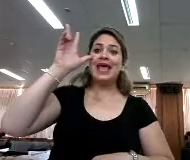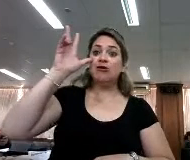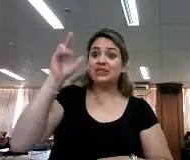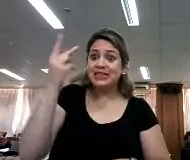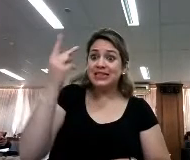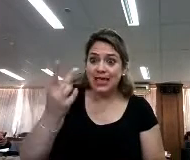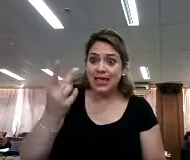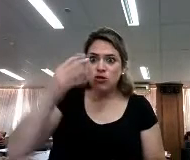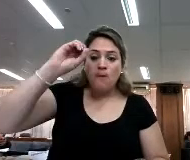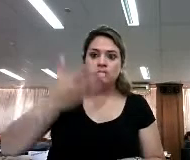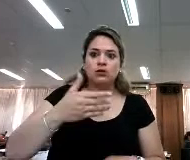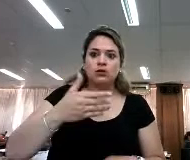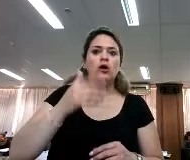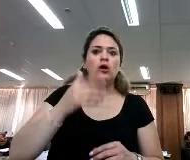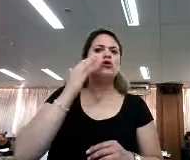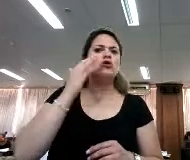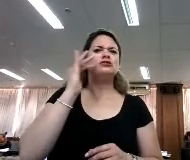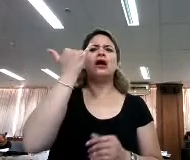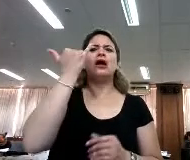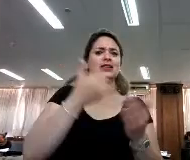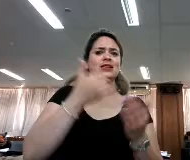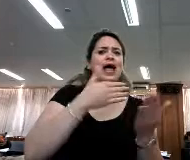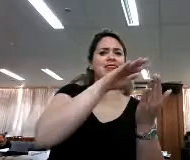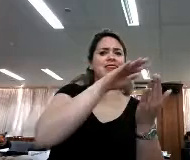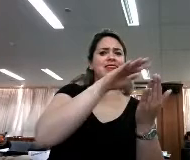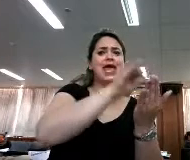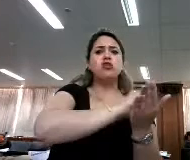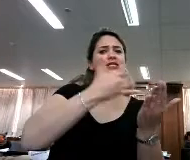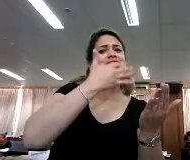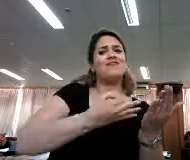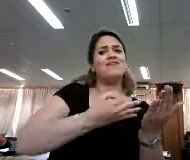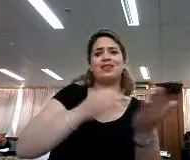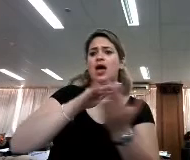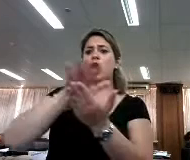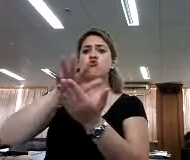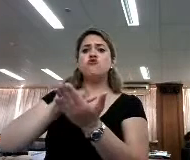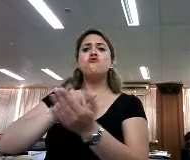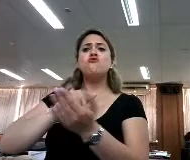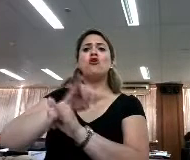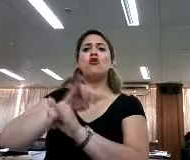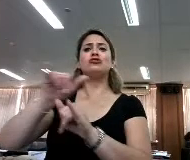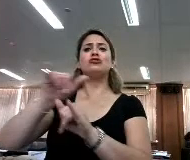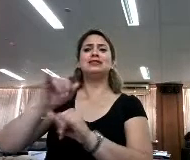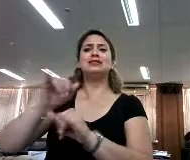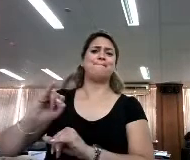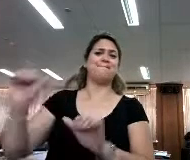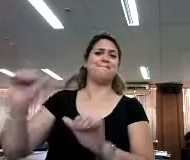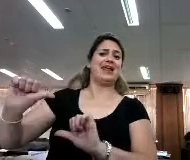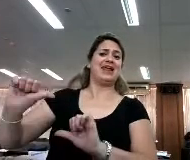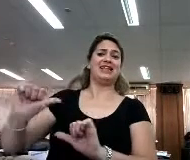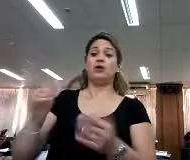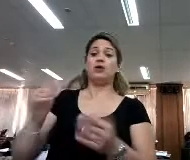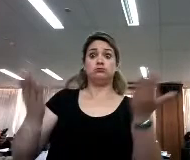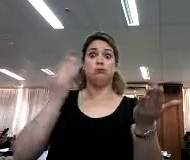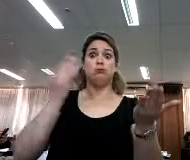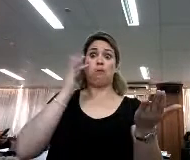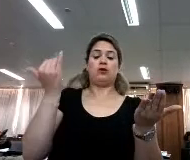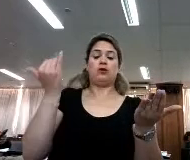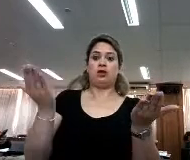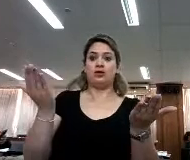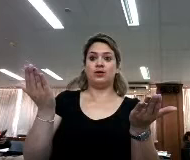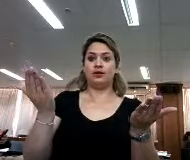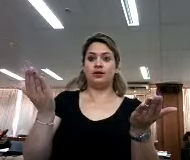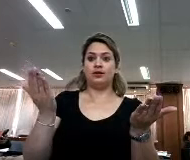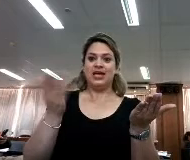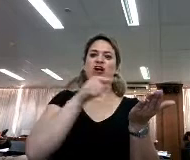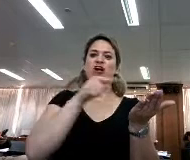de distinguir una noticia verdadera o una falsa. Si veían una imagen con una noticia le dan